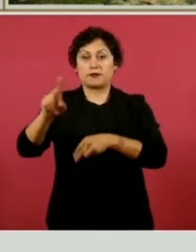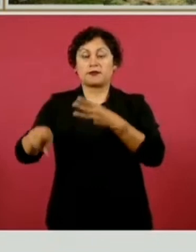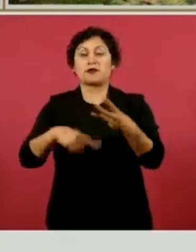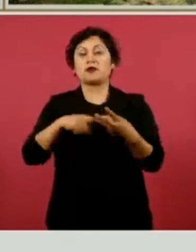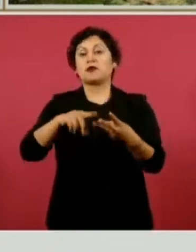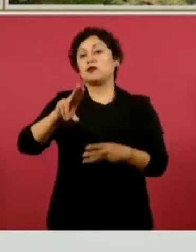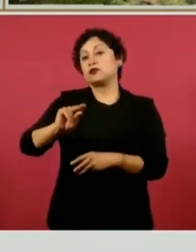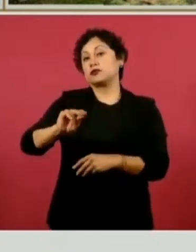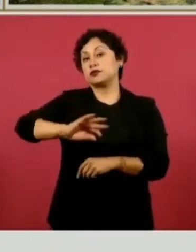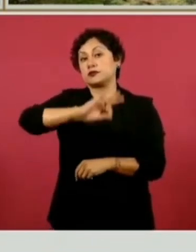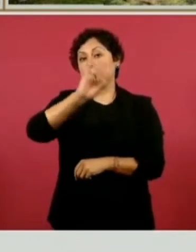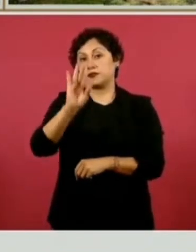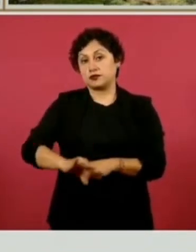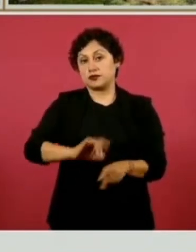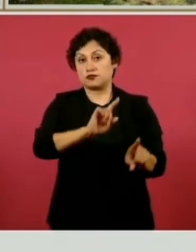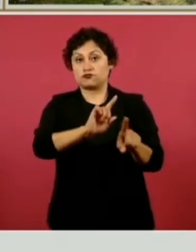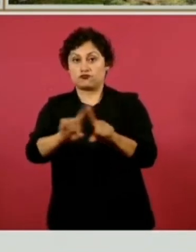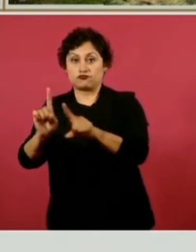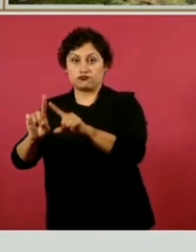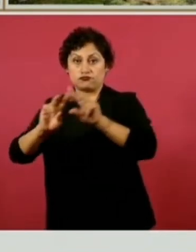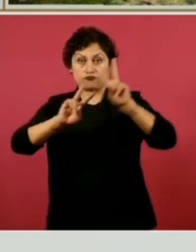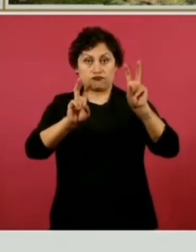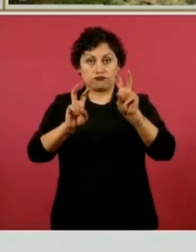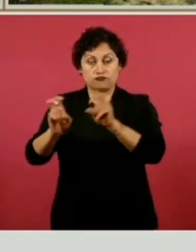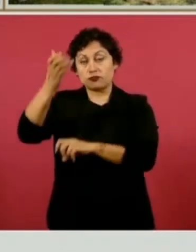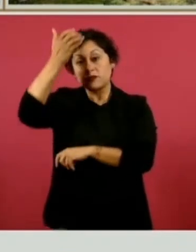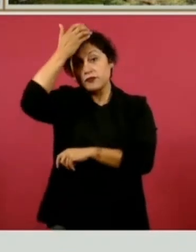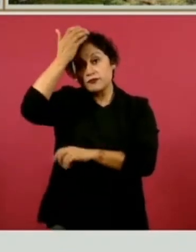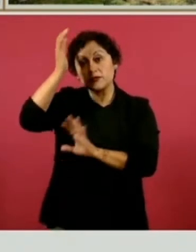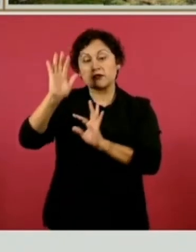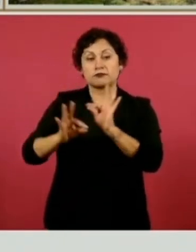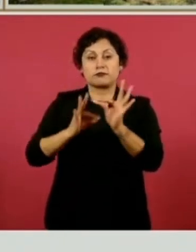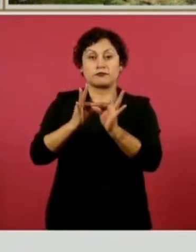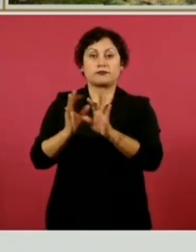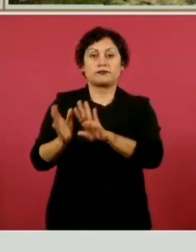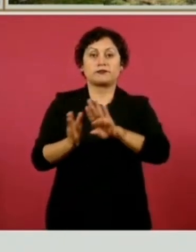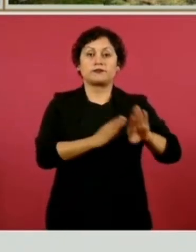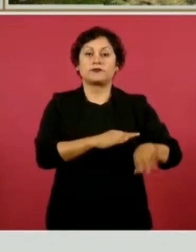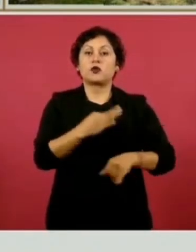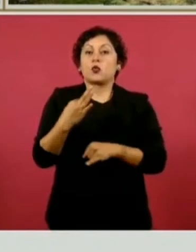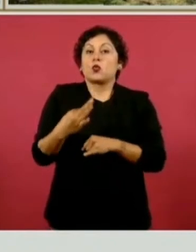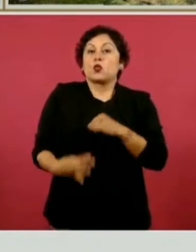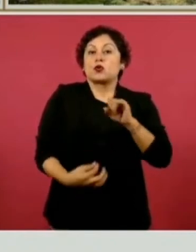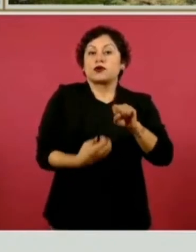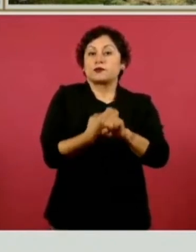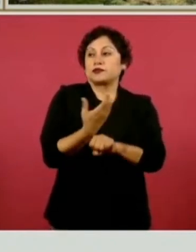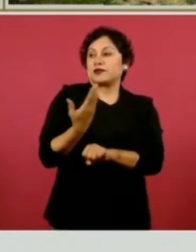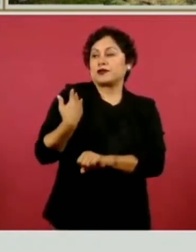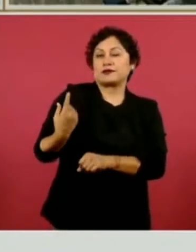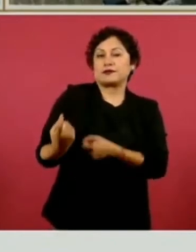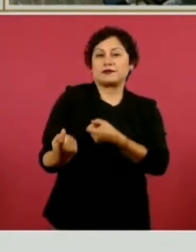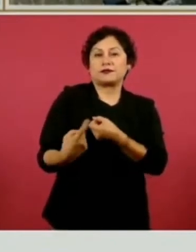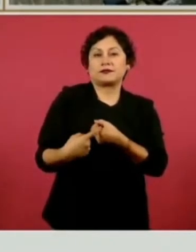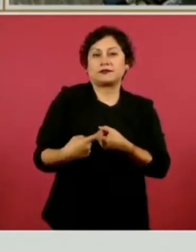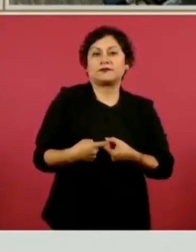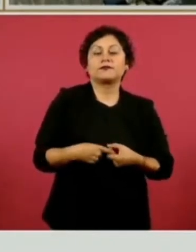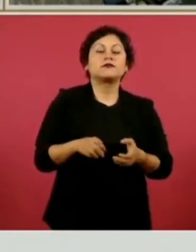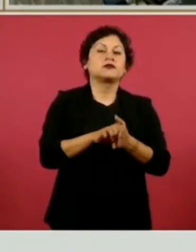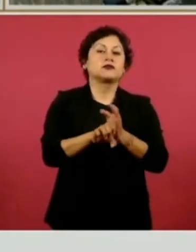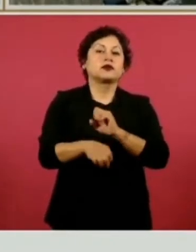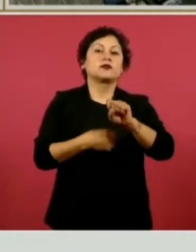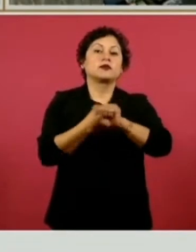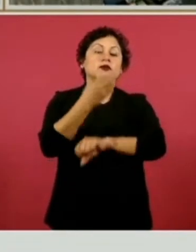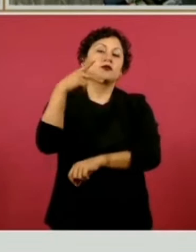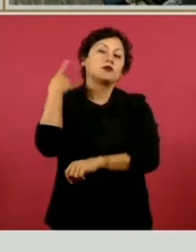por ciento de las diferentes categorías de enfermería. Y los últimos estados que se fueron sumando, el estado de Puebla, también